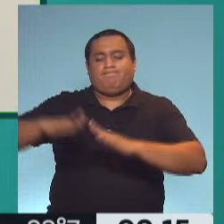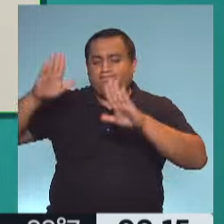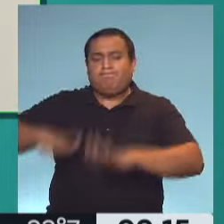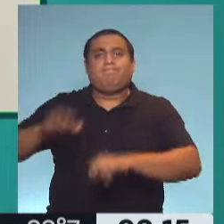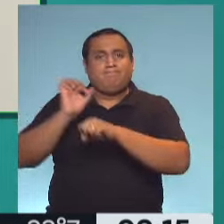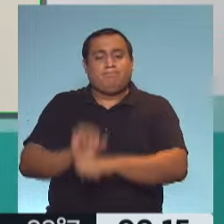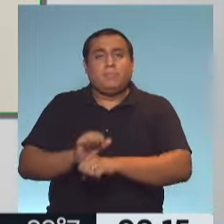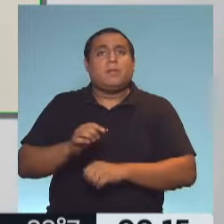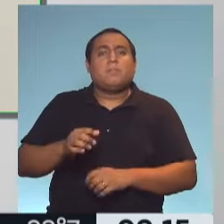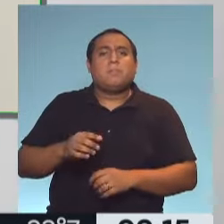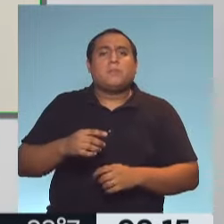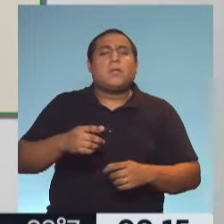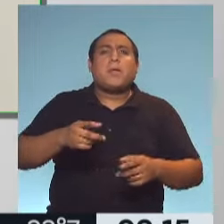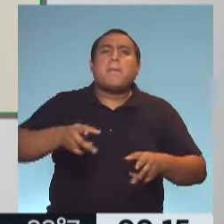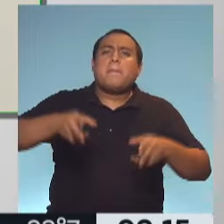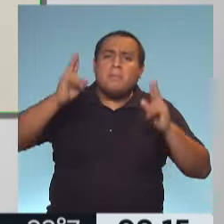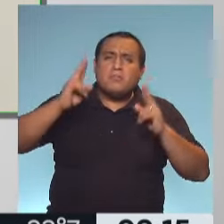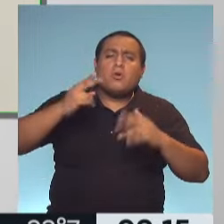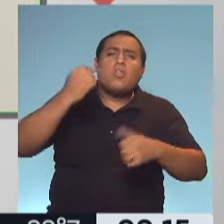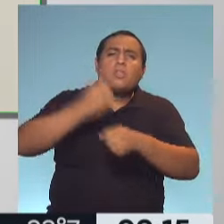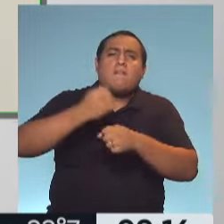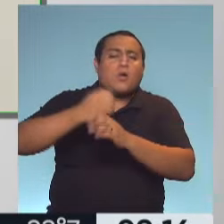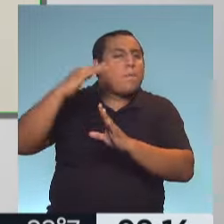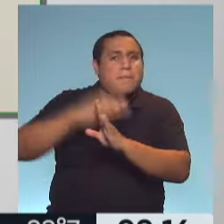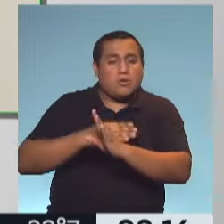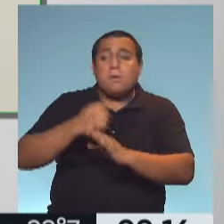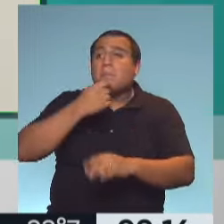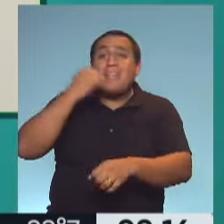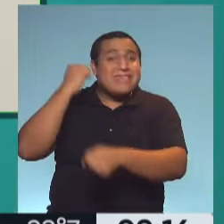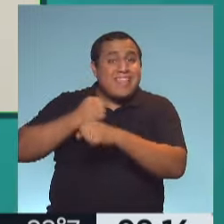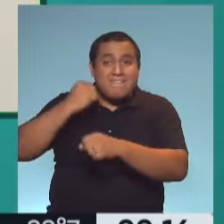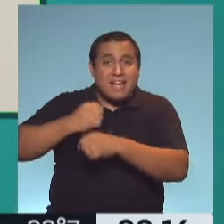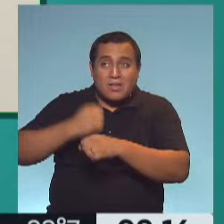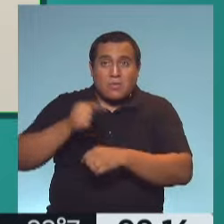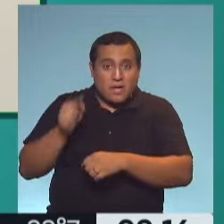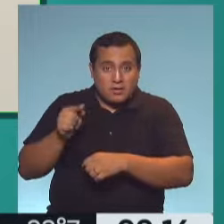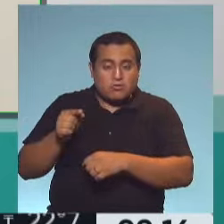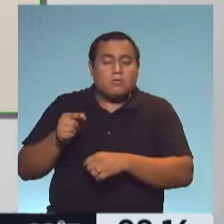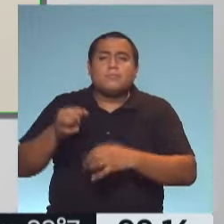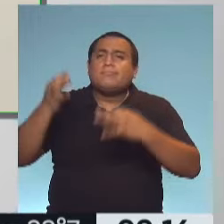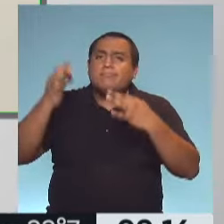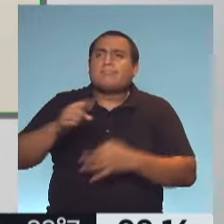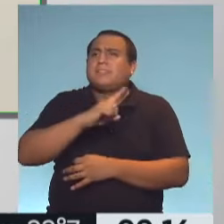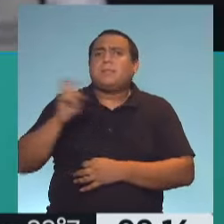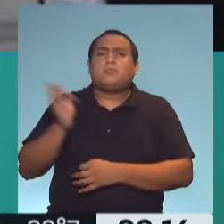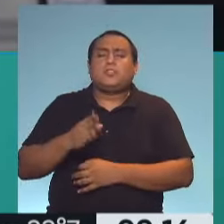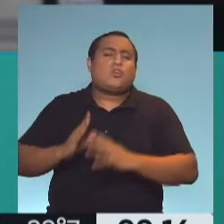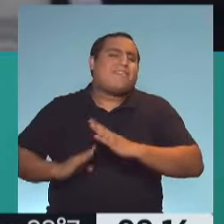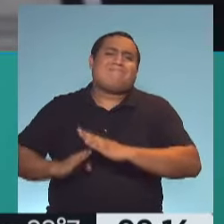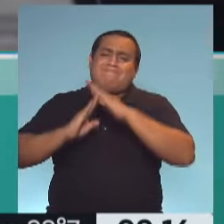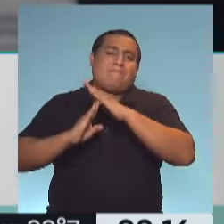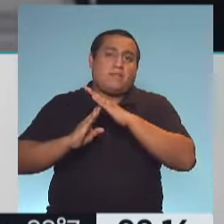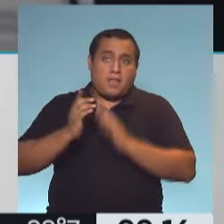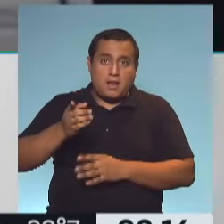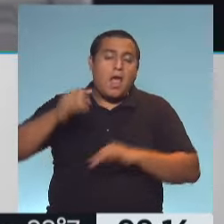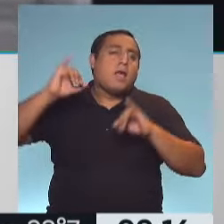redujeron los permisos laborales, ahora tienen que ser trabajadores que acreditan al 100% que son esenciales. Que